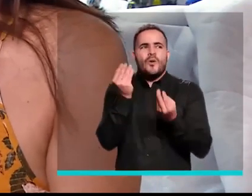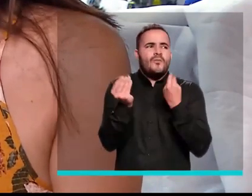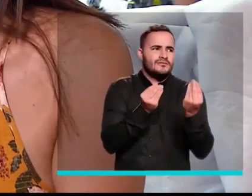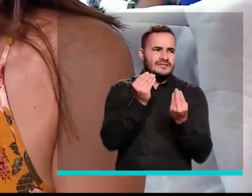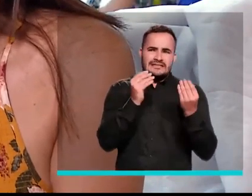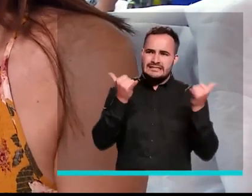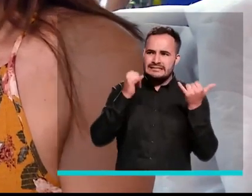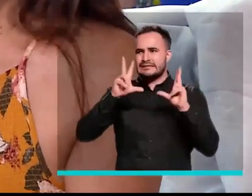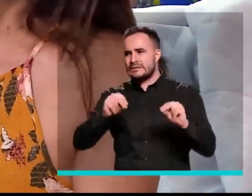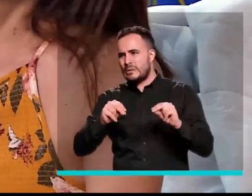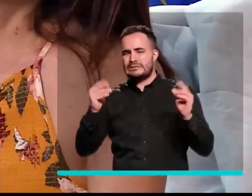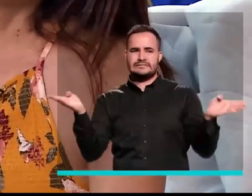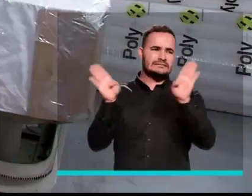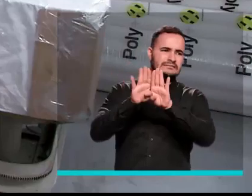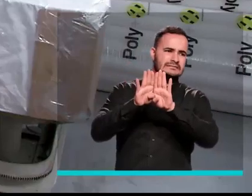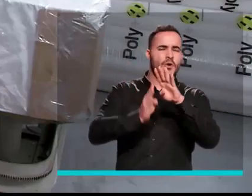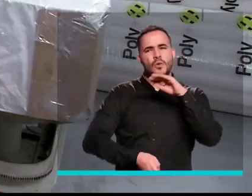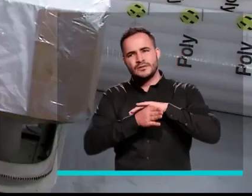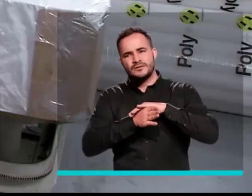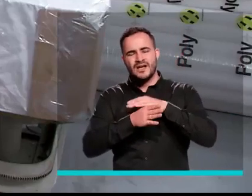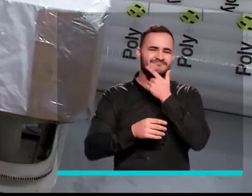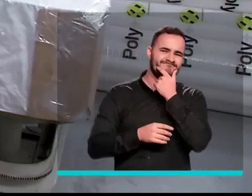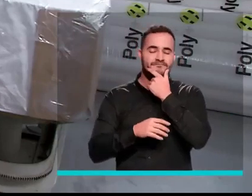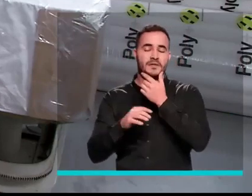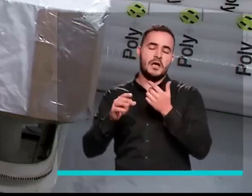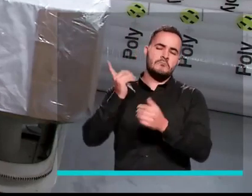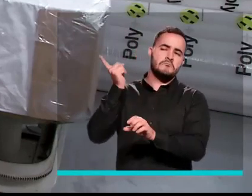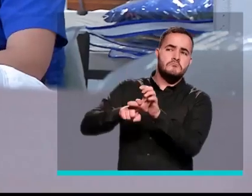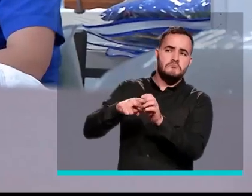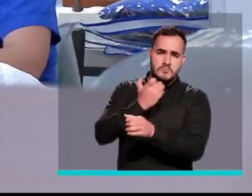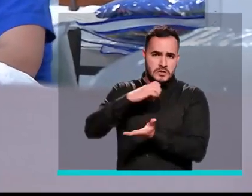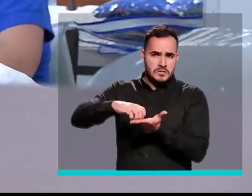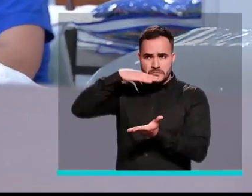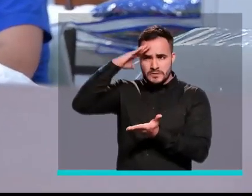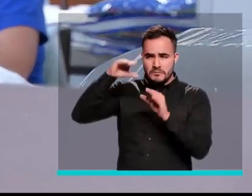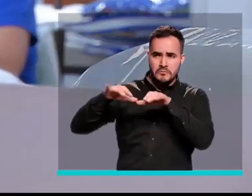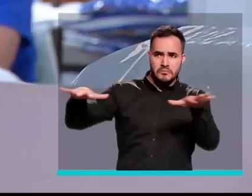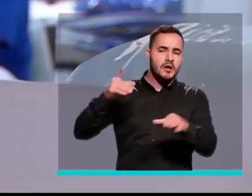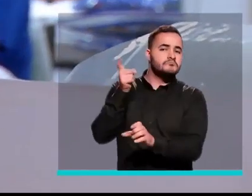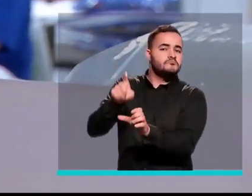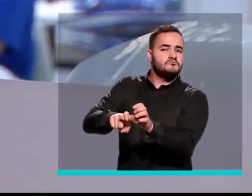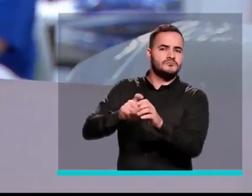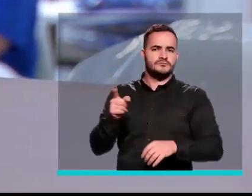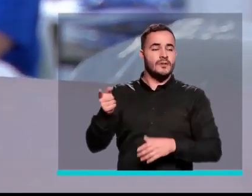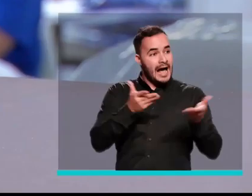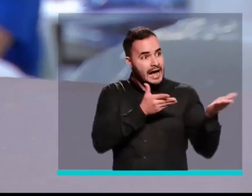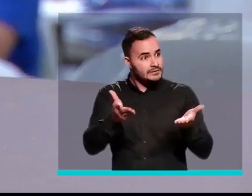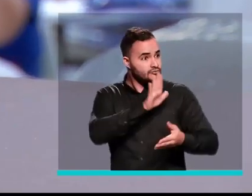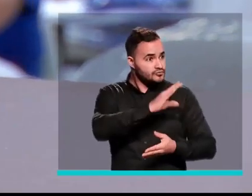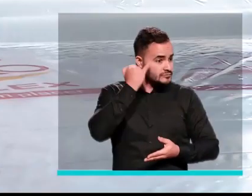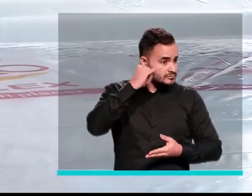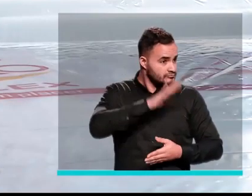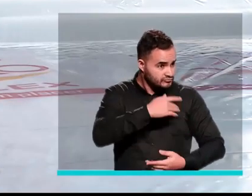sabe si seguir o no seguir, entonces me inscribí a la alcaldía, me llaman y me ofrecen compra local.